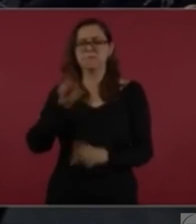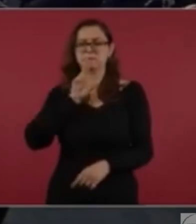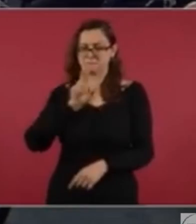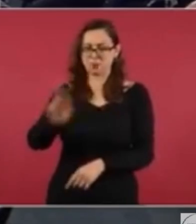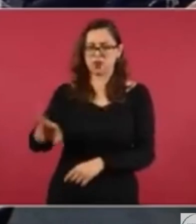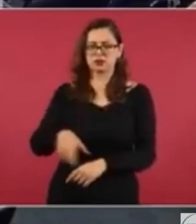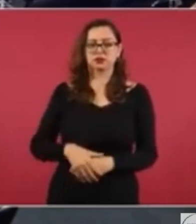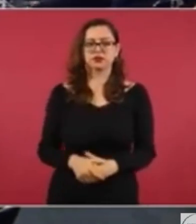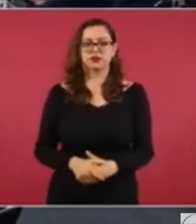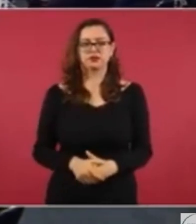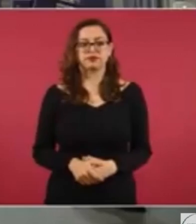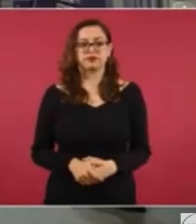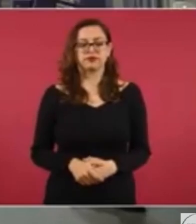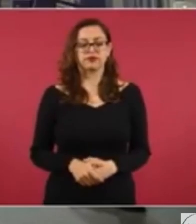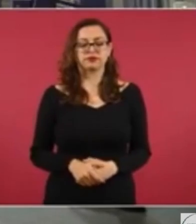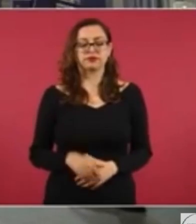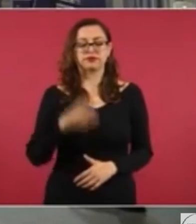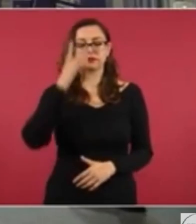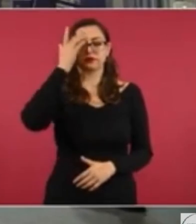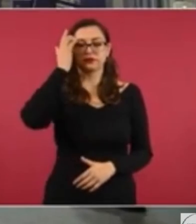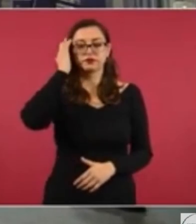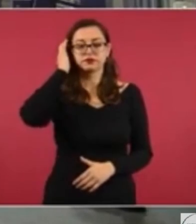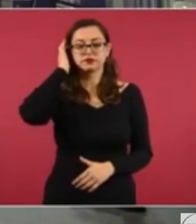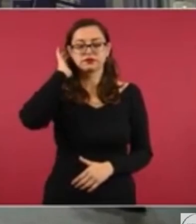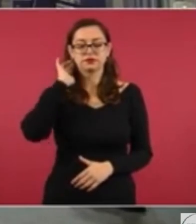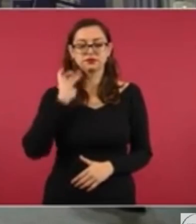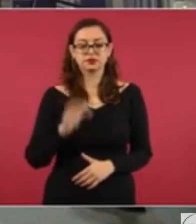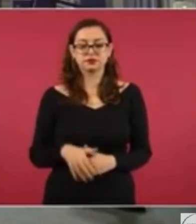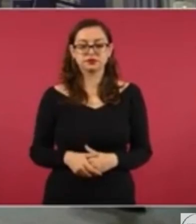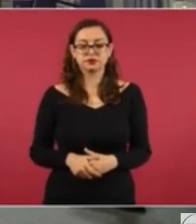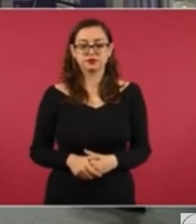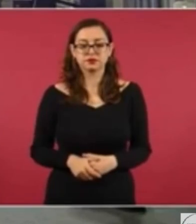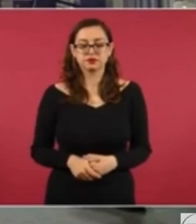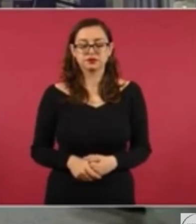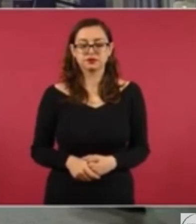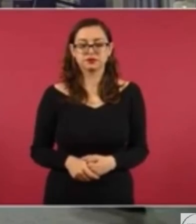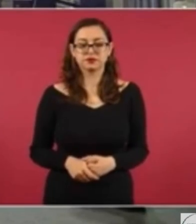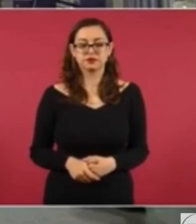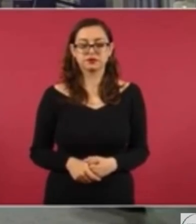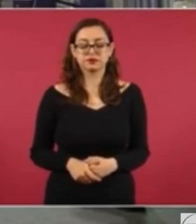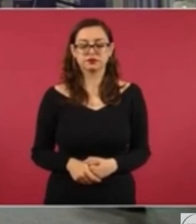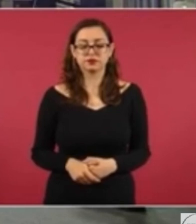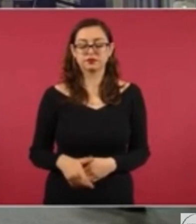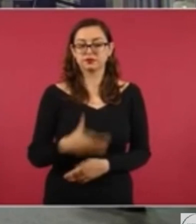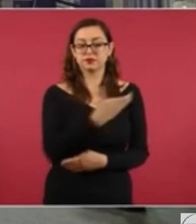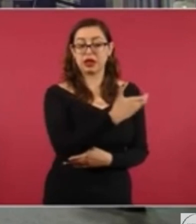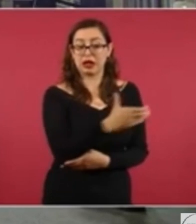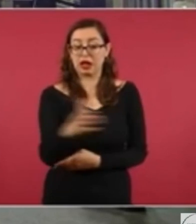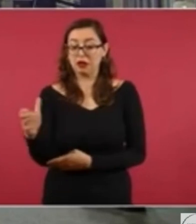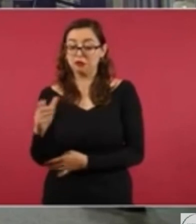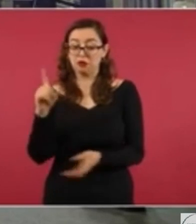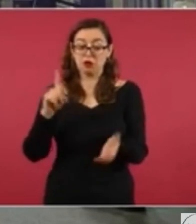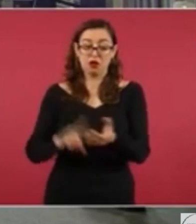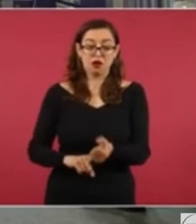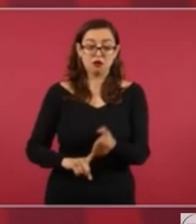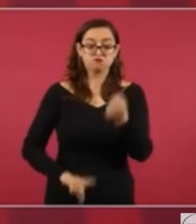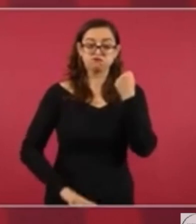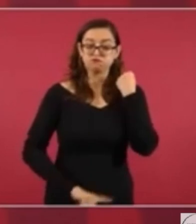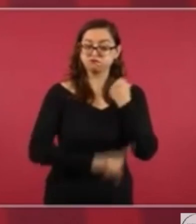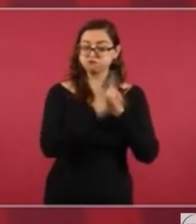Hay, la verdad, mucho problema agrario, mucho, mucho,